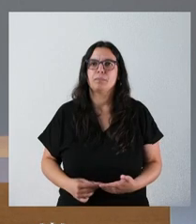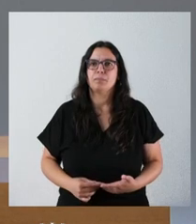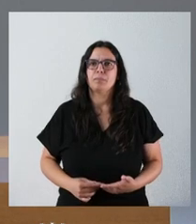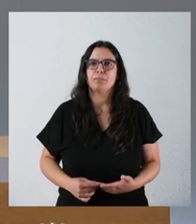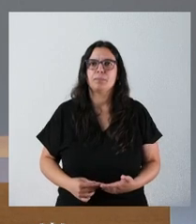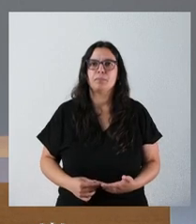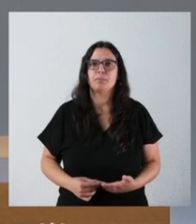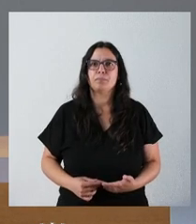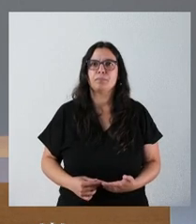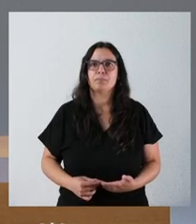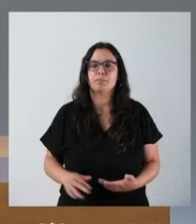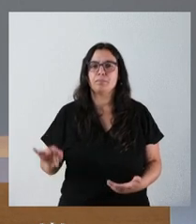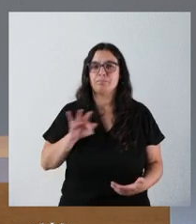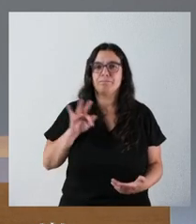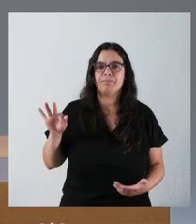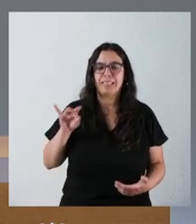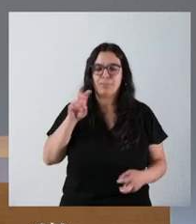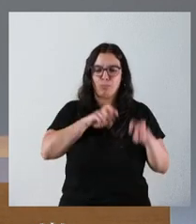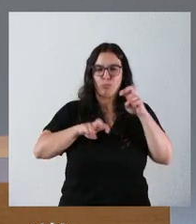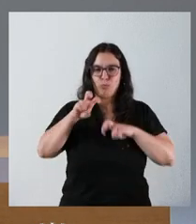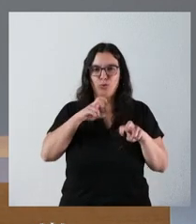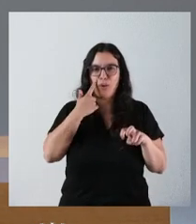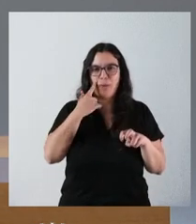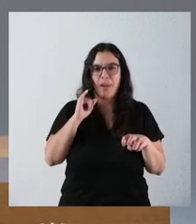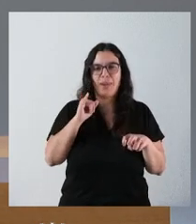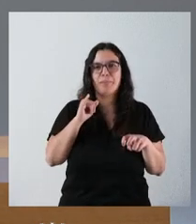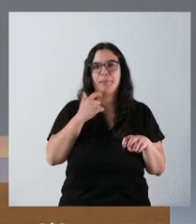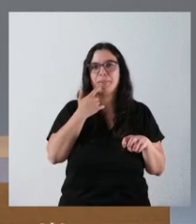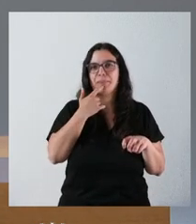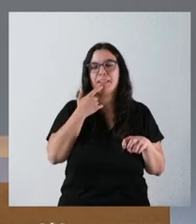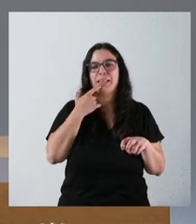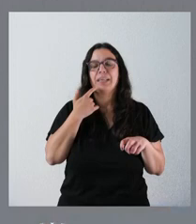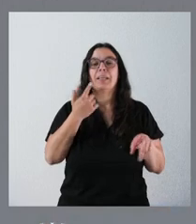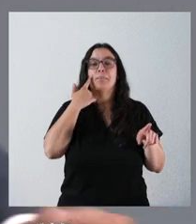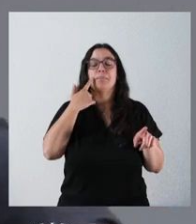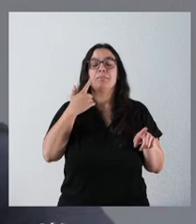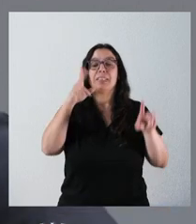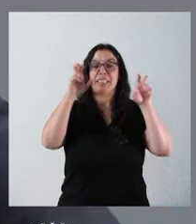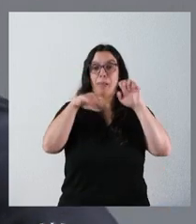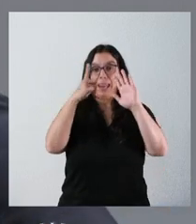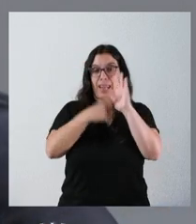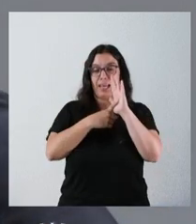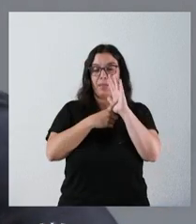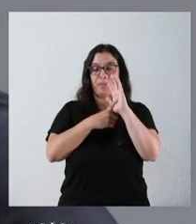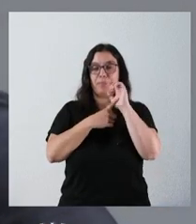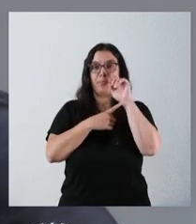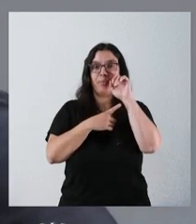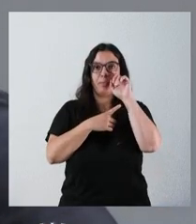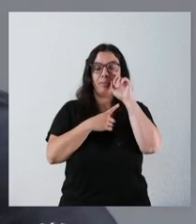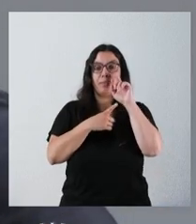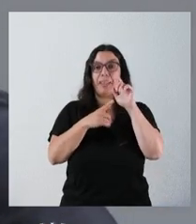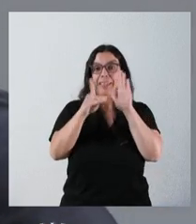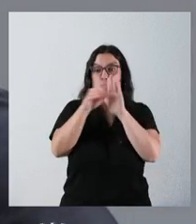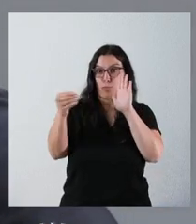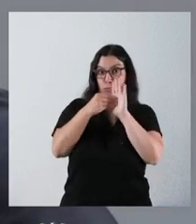Sí, sí, estaba buscando a ver si tenía… No, mire, lo de la ley lo introducimos ahora